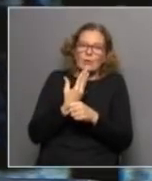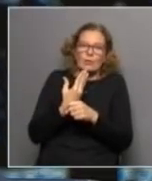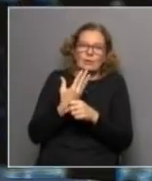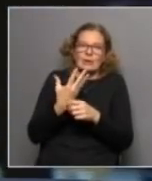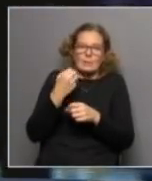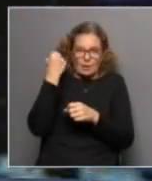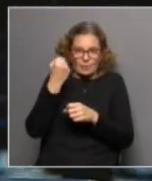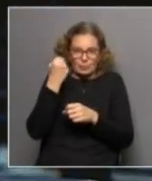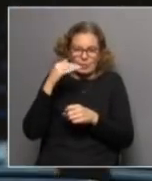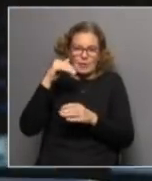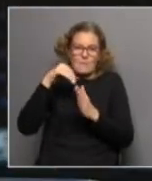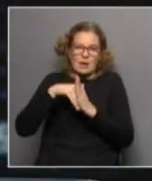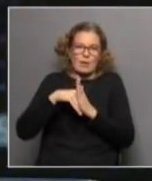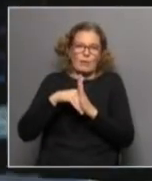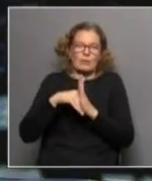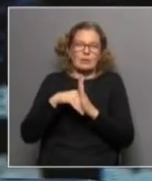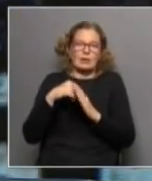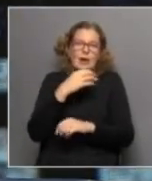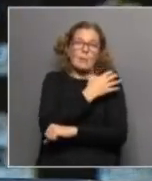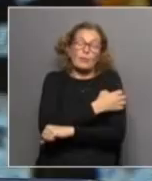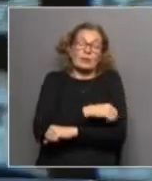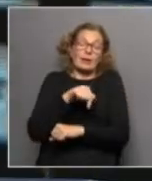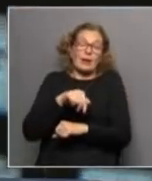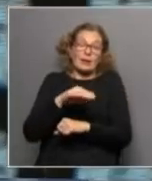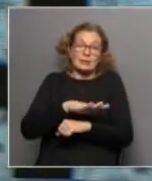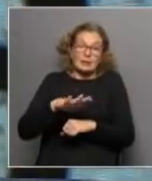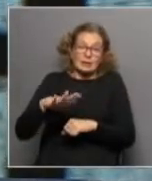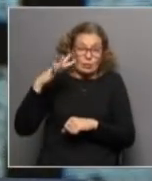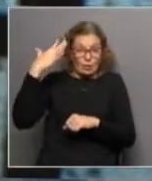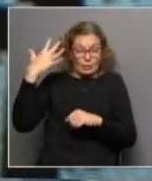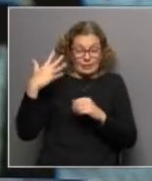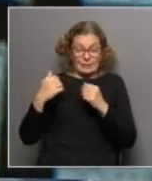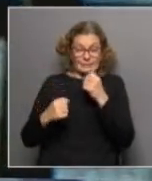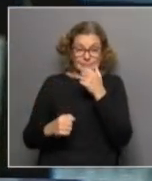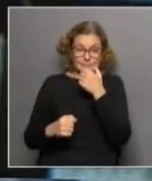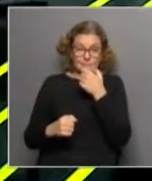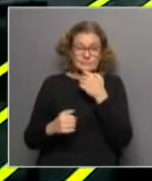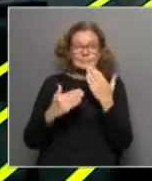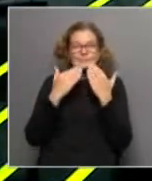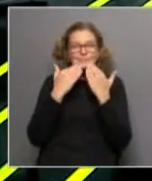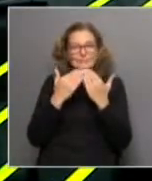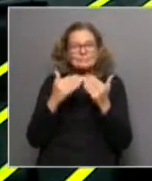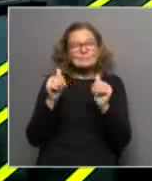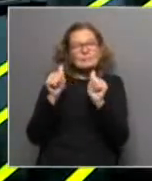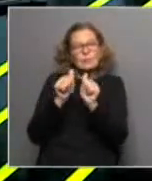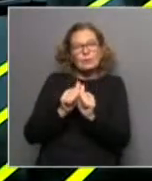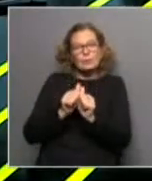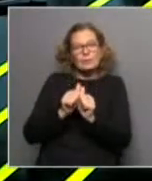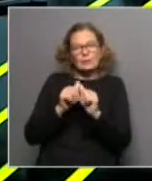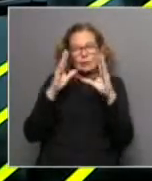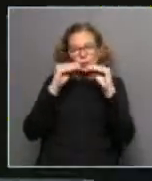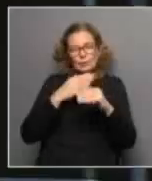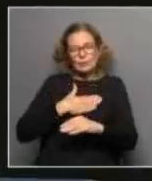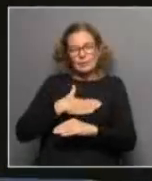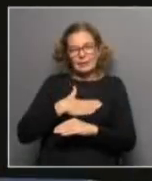significativamente menor de la pobreza en niños, niñas y adolescentes. Mayra, muchísimas gracias por acompañarnos esta noche. Un placer.